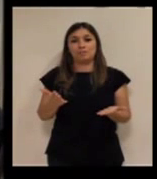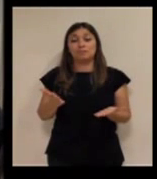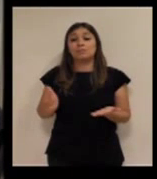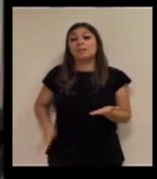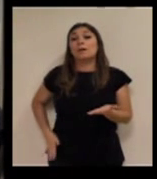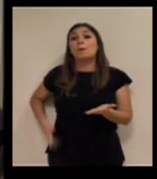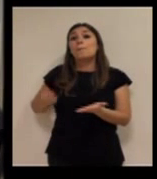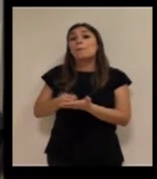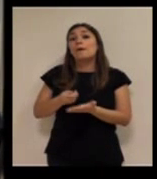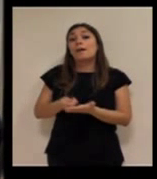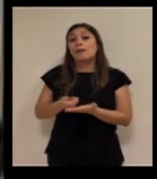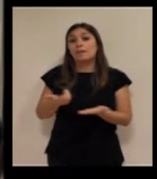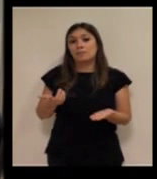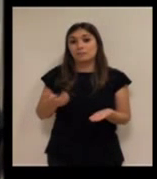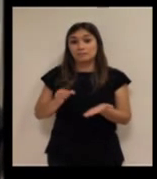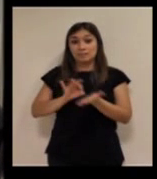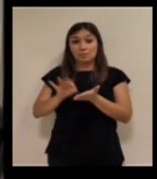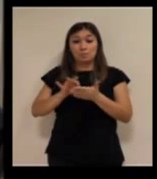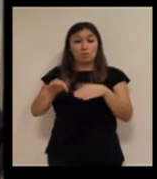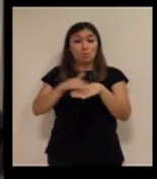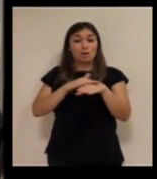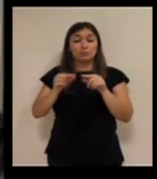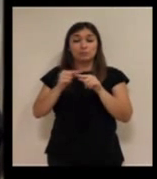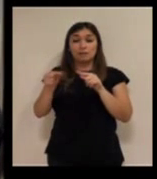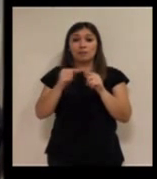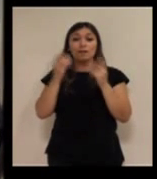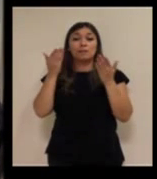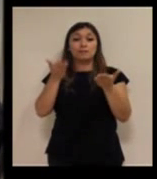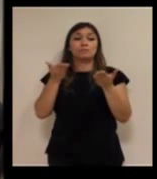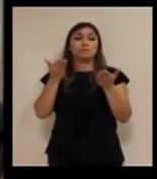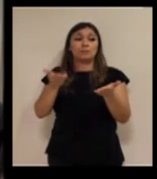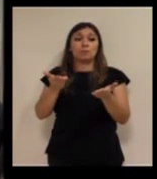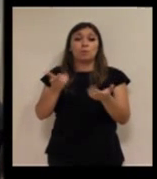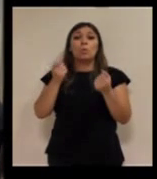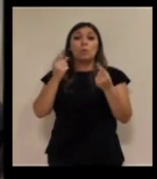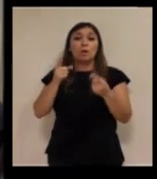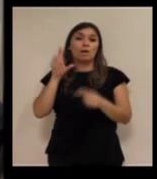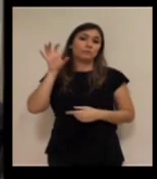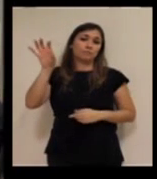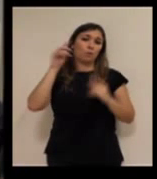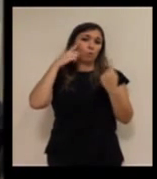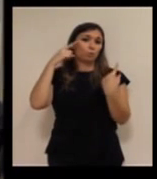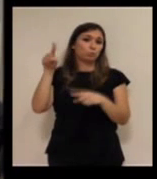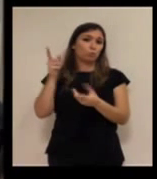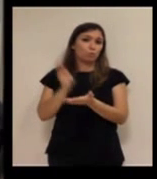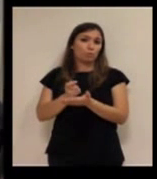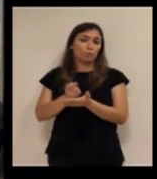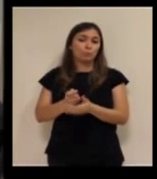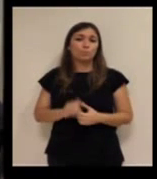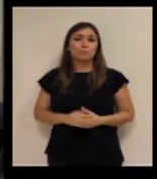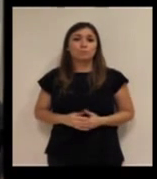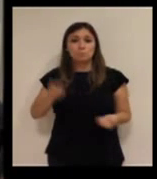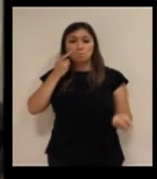que normalmente van a cargo del usuario y el servicio básico de teleasistencia pues lo da el Estado.